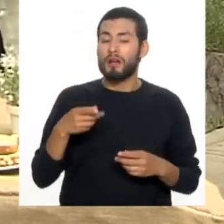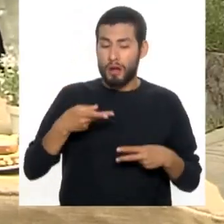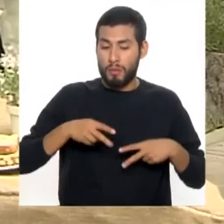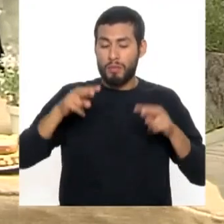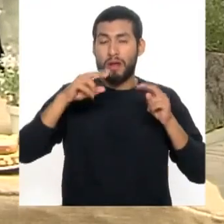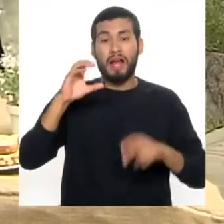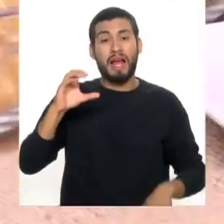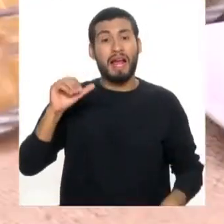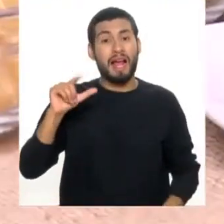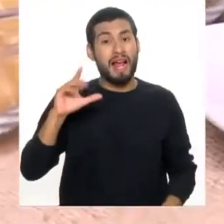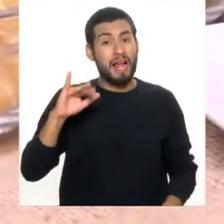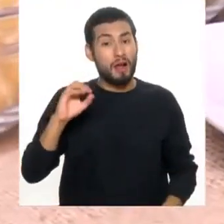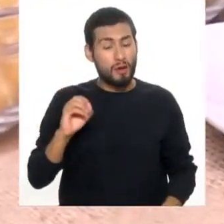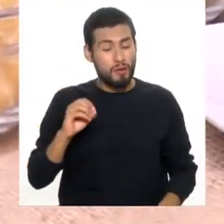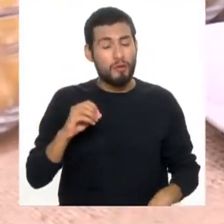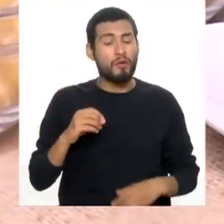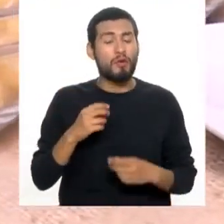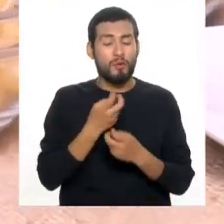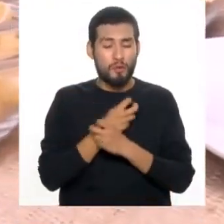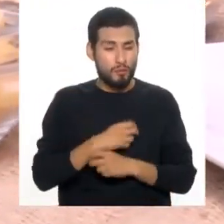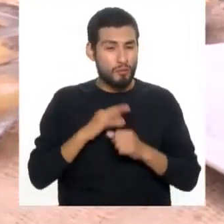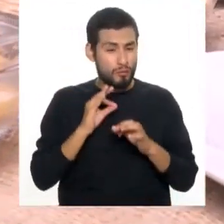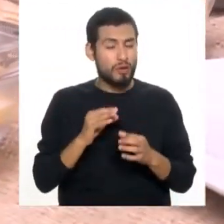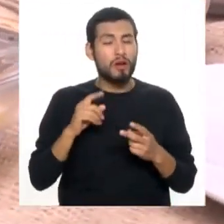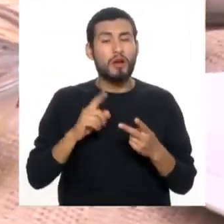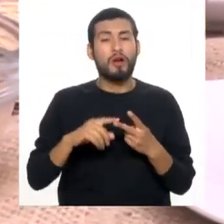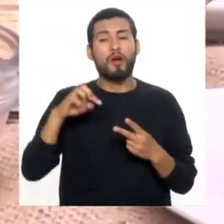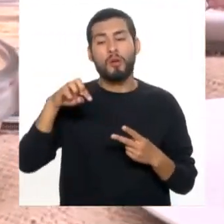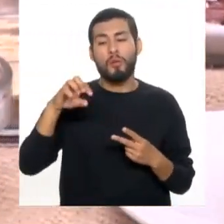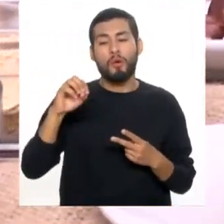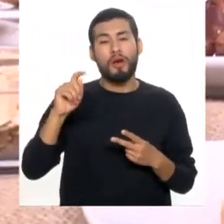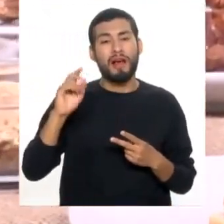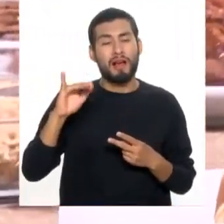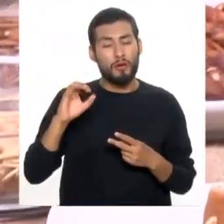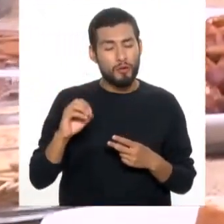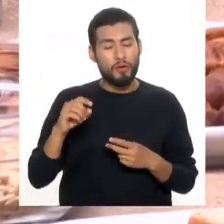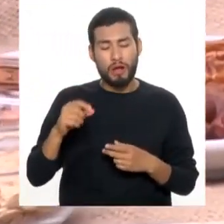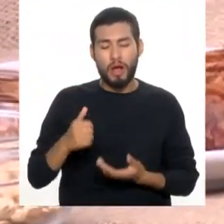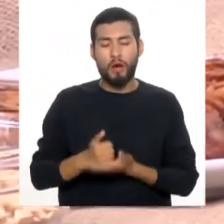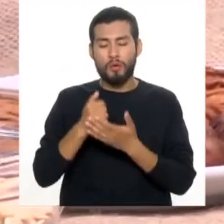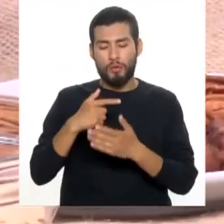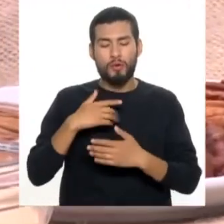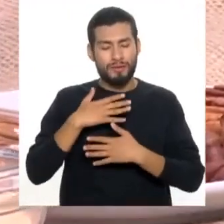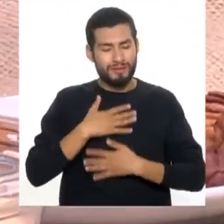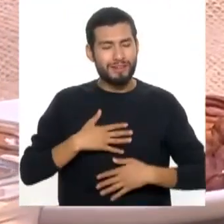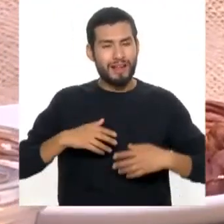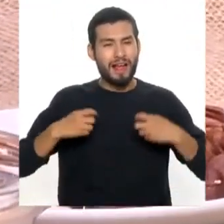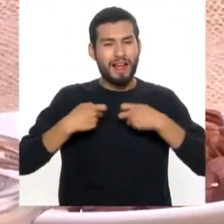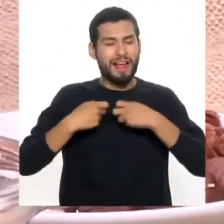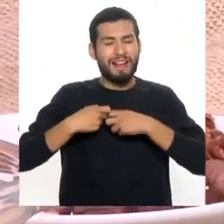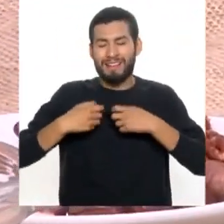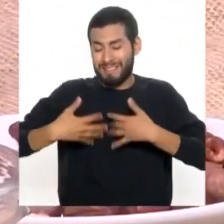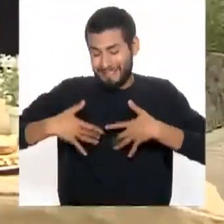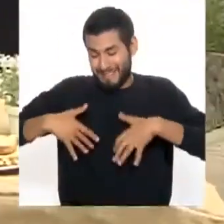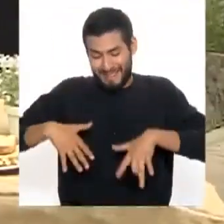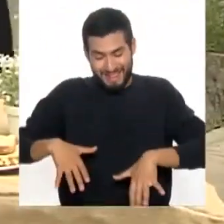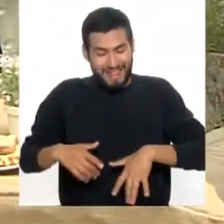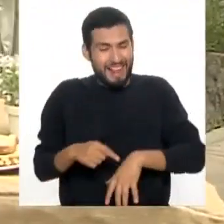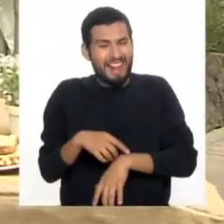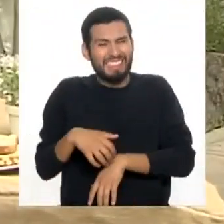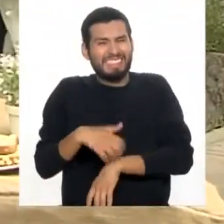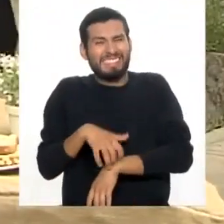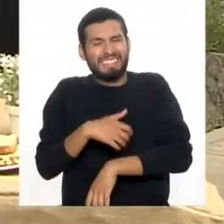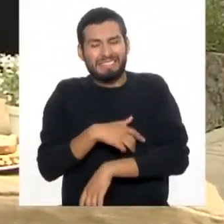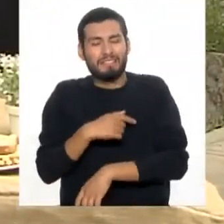calcio, aumento de potasio, ese que es bueno para los calambres y también para el corazón. necesito yo. Ese que necesitamos, ¿no es cierto?